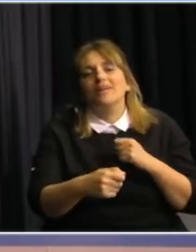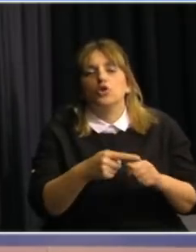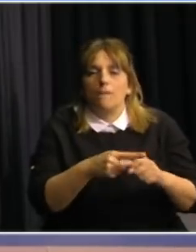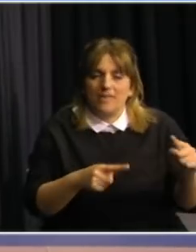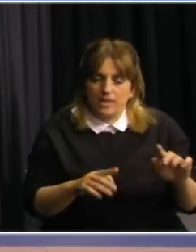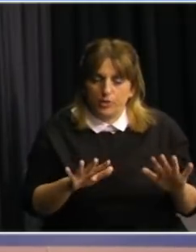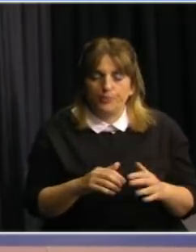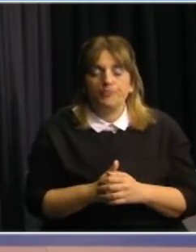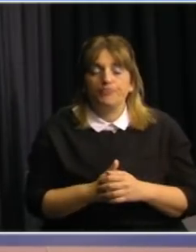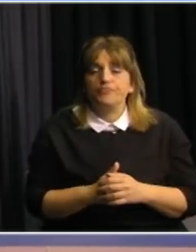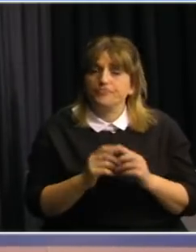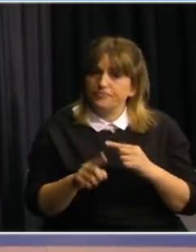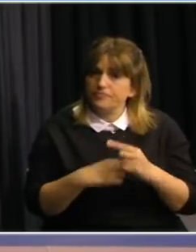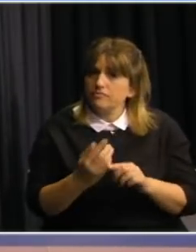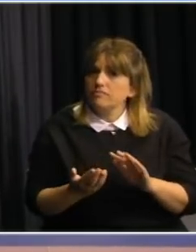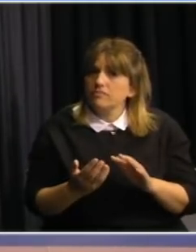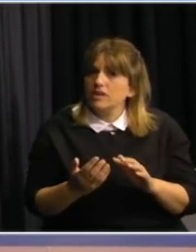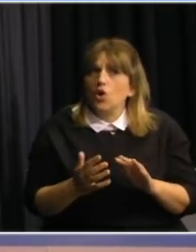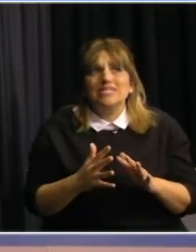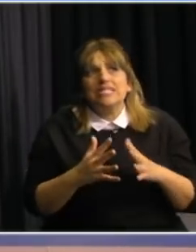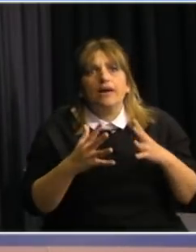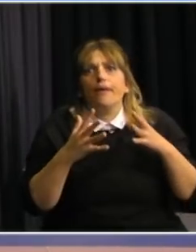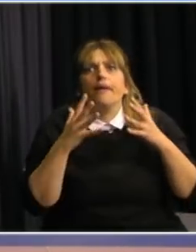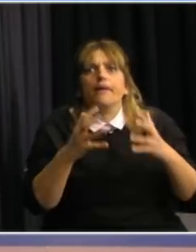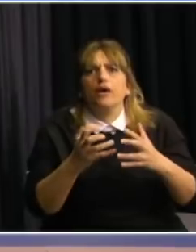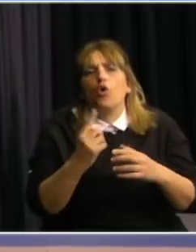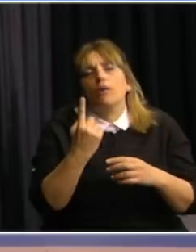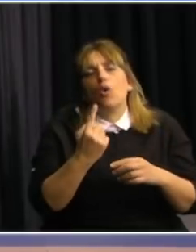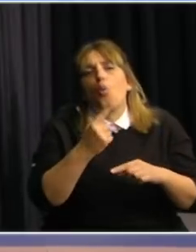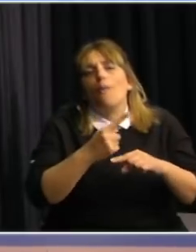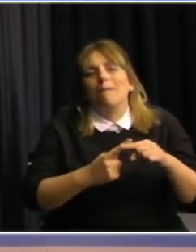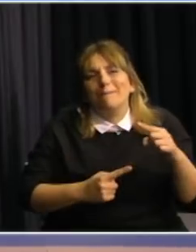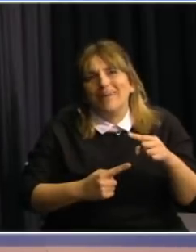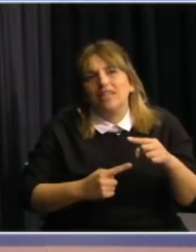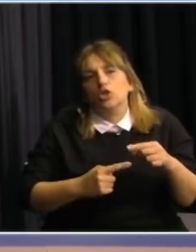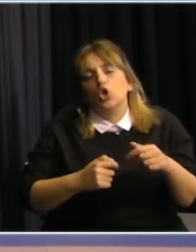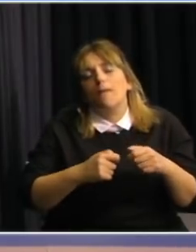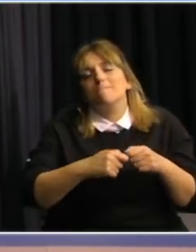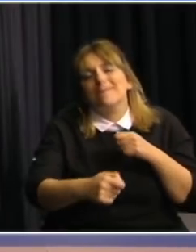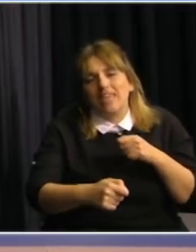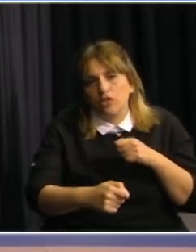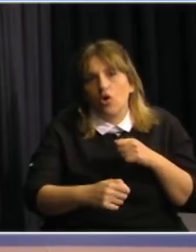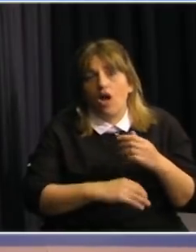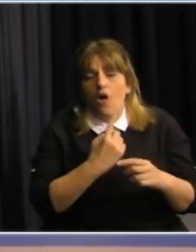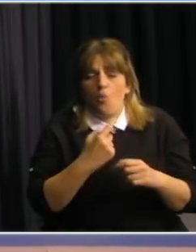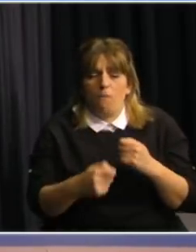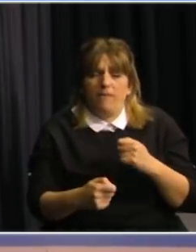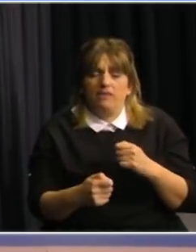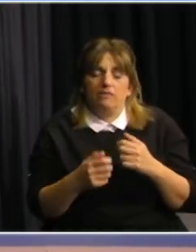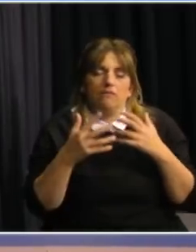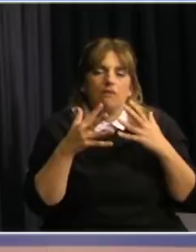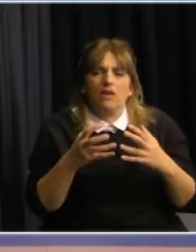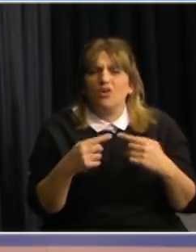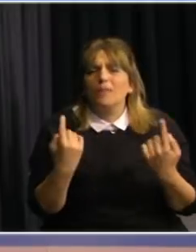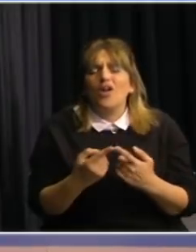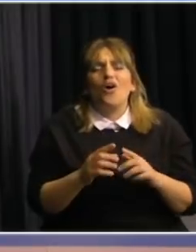debo decir que el aumento del riesgo no es gigante pasando de un metro y medio al metro hay un aumento de riesgo el tema que es aumento de riesgo lo